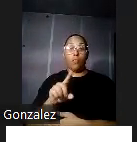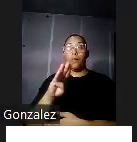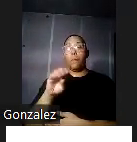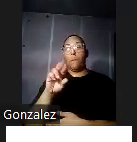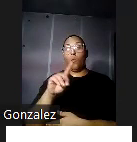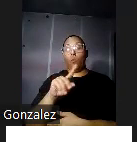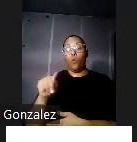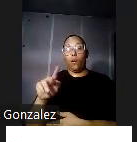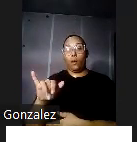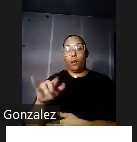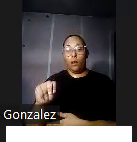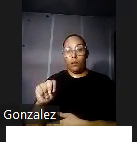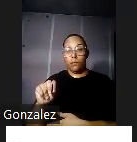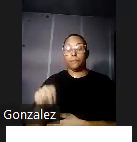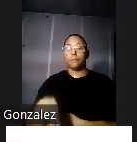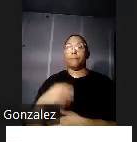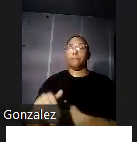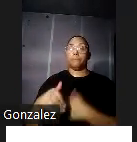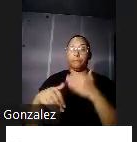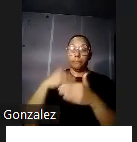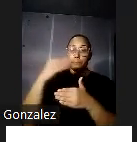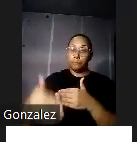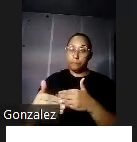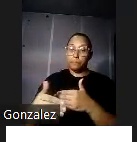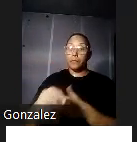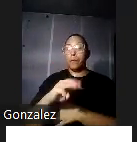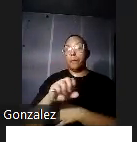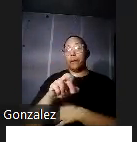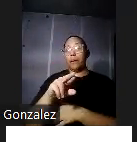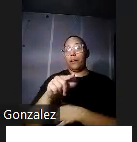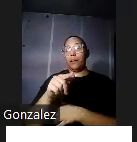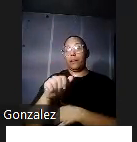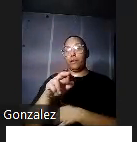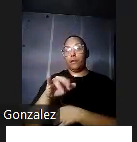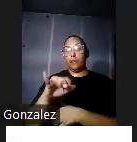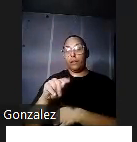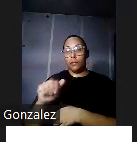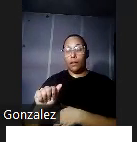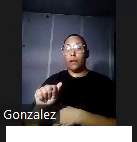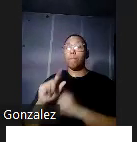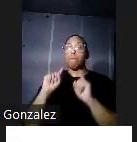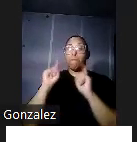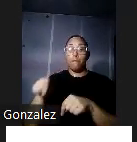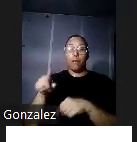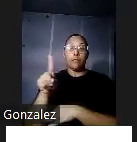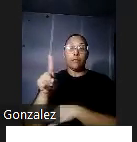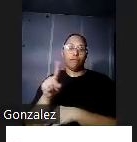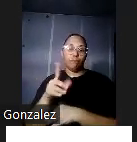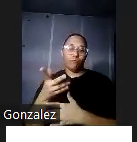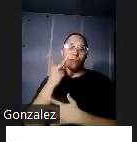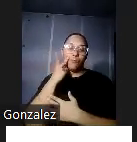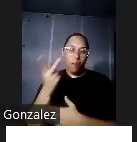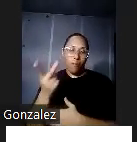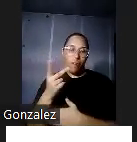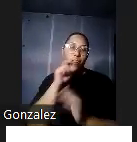y esta próxima fotografía es Margarita visitando la la colección puertorriqueña